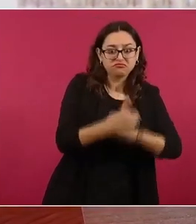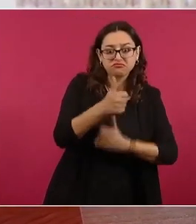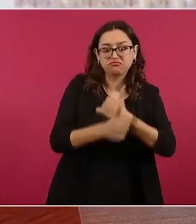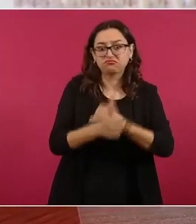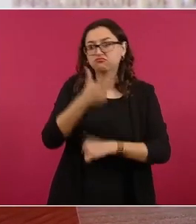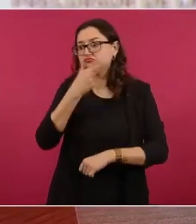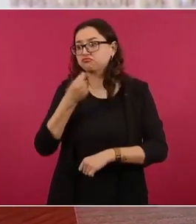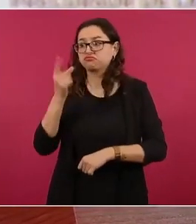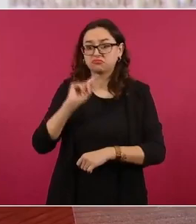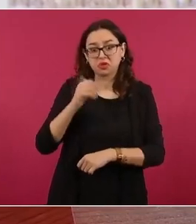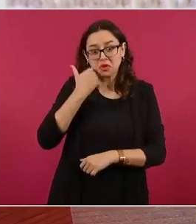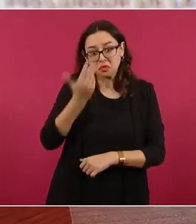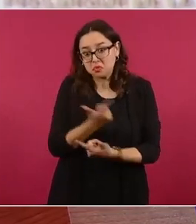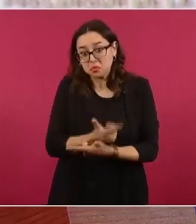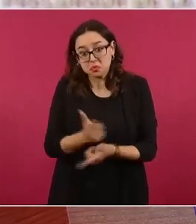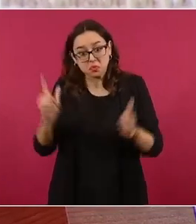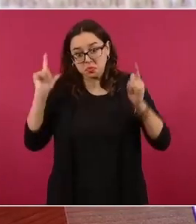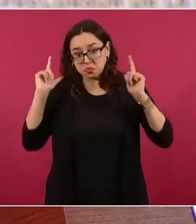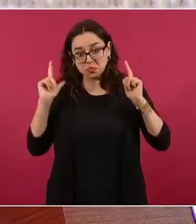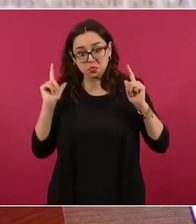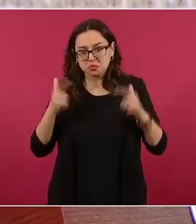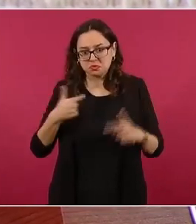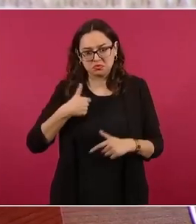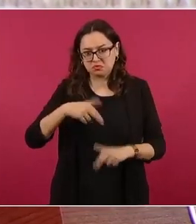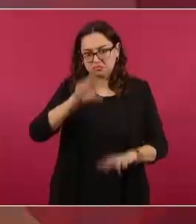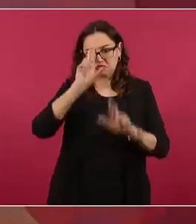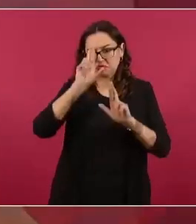y quien va a decidir